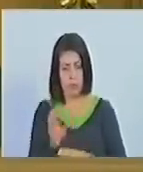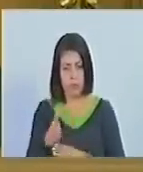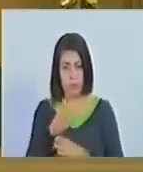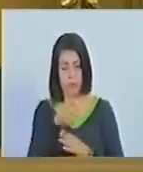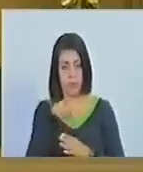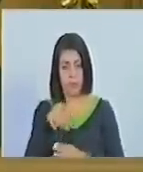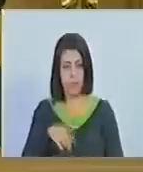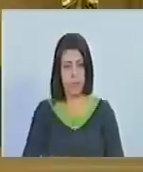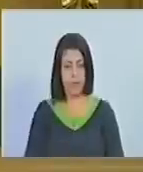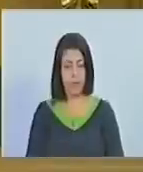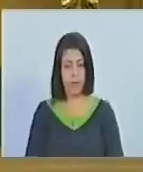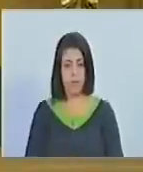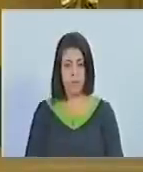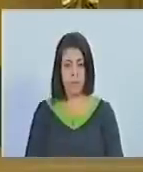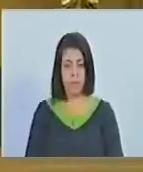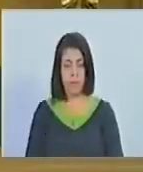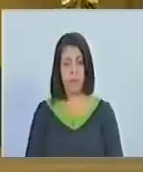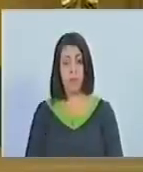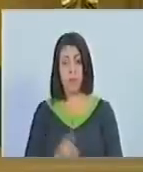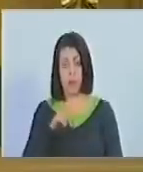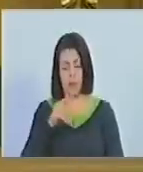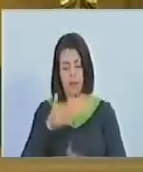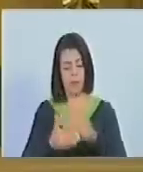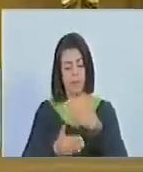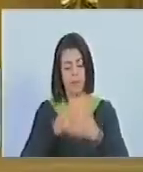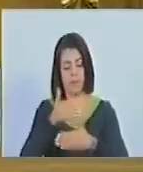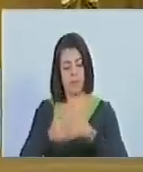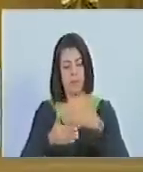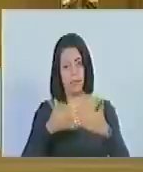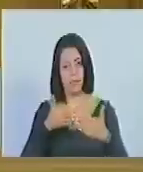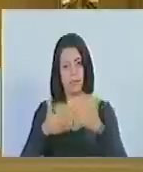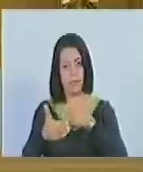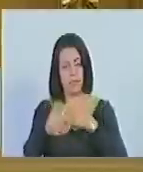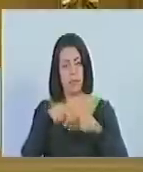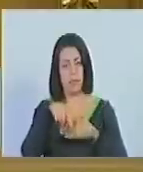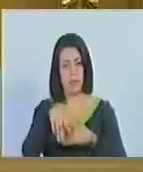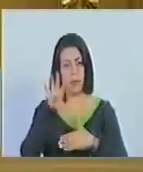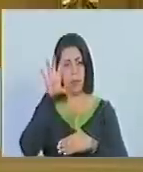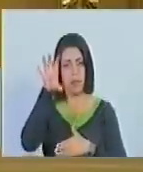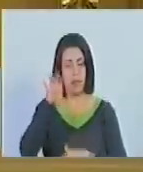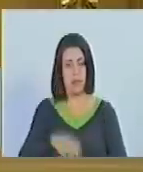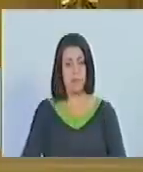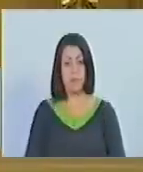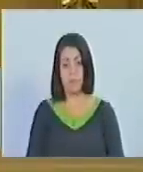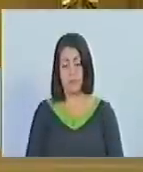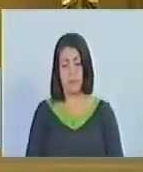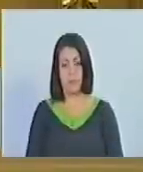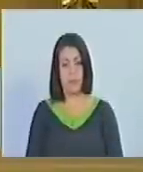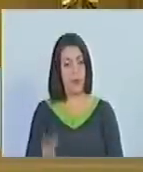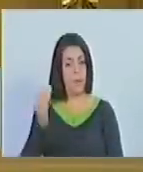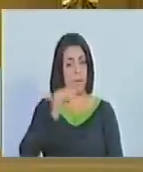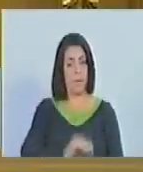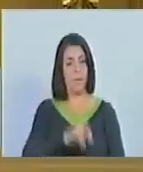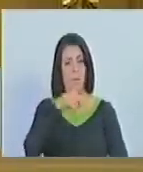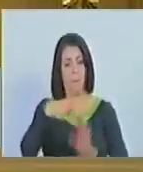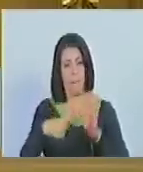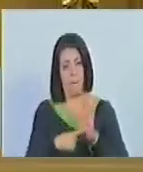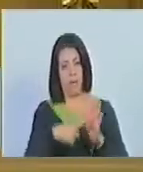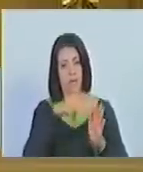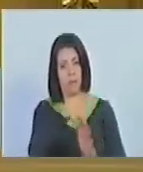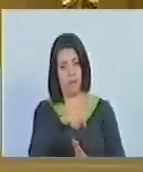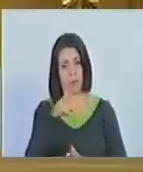y acuicultoras a lo largo y ancho del país son más de 1